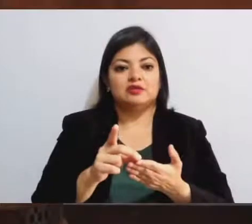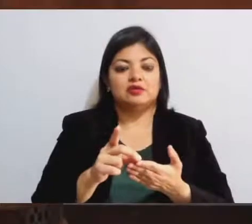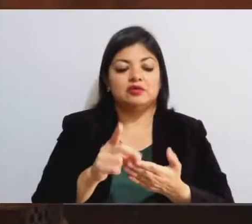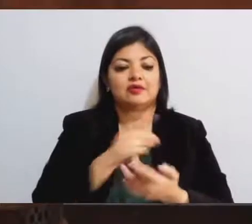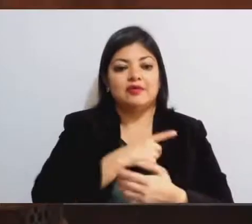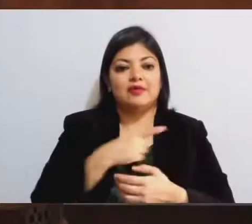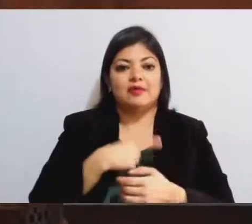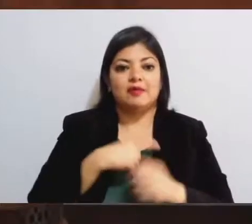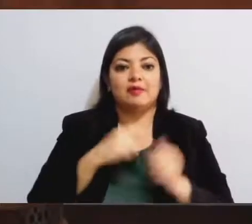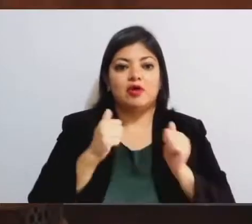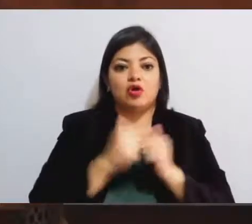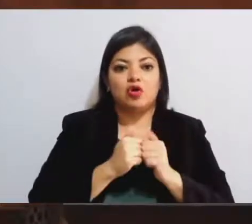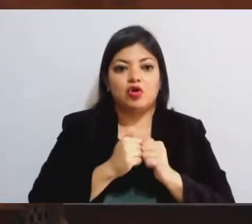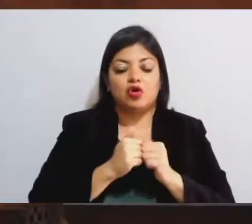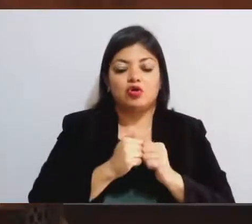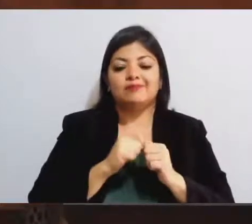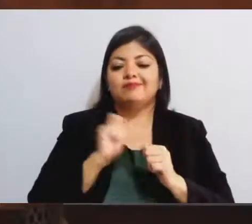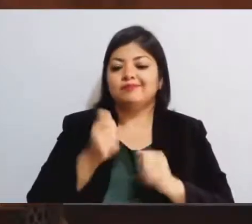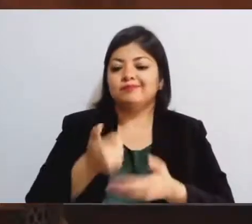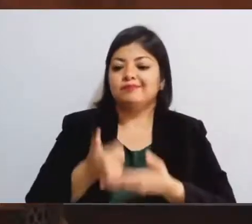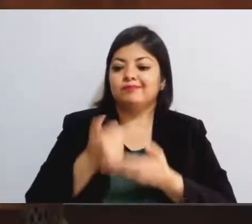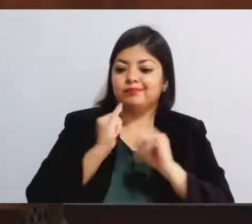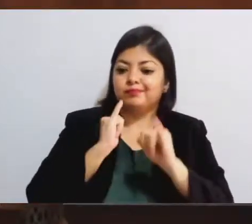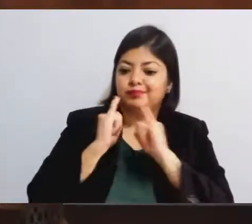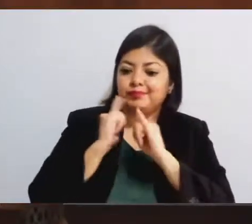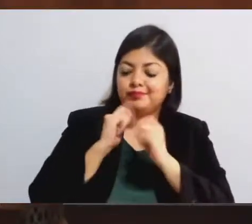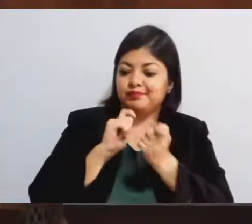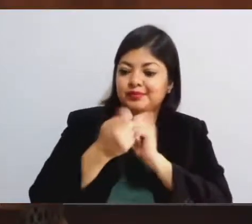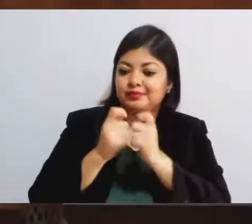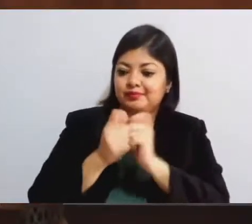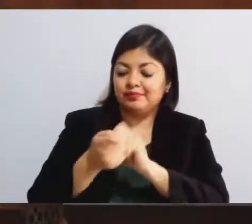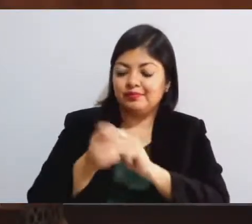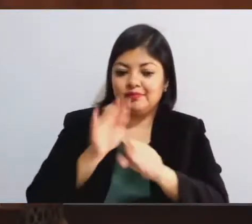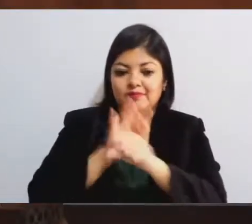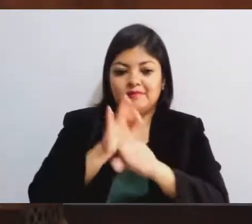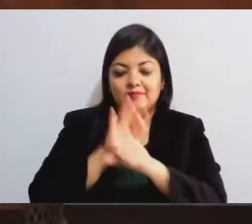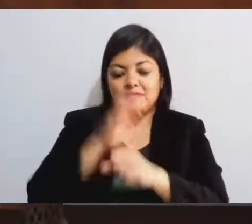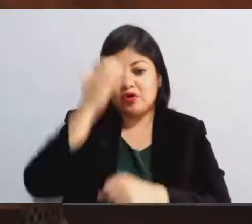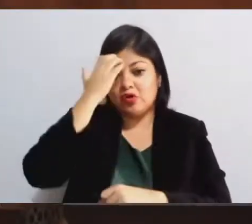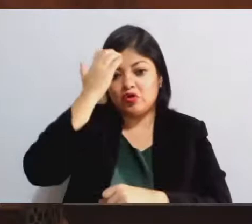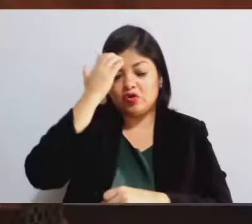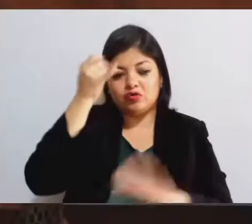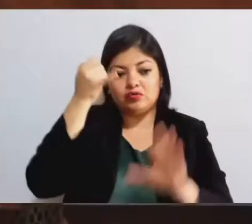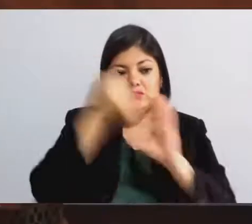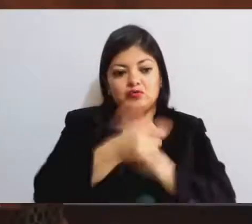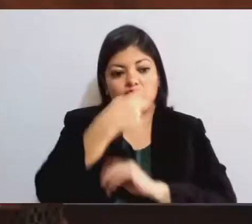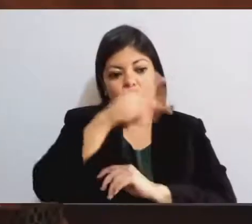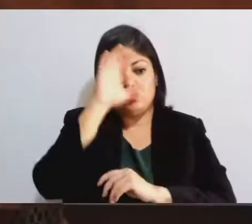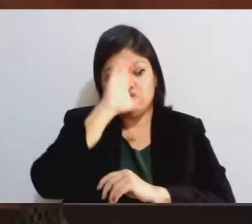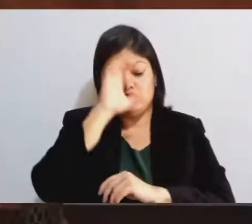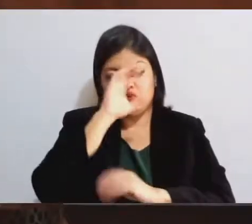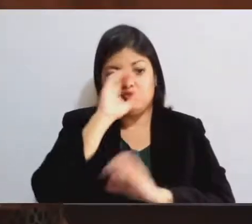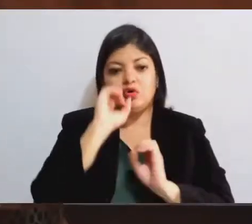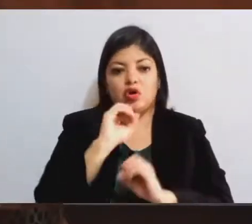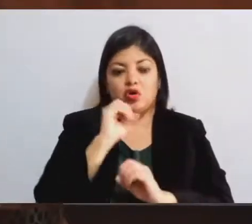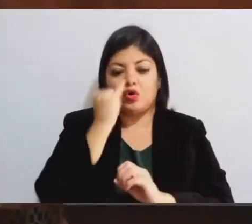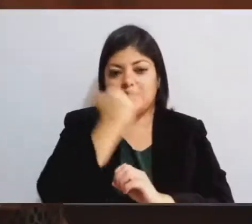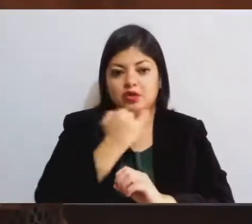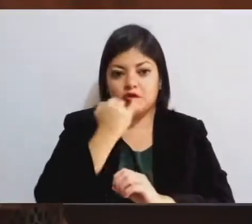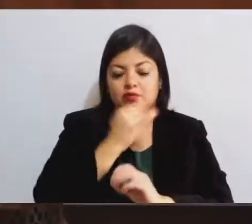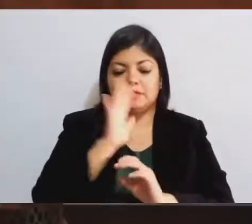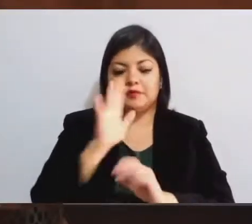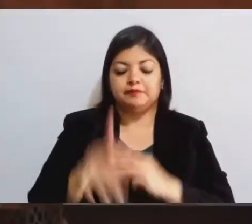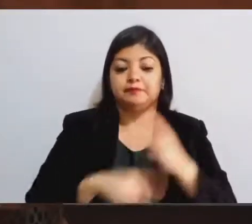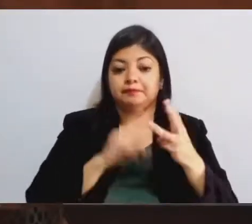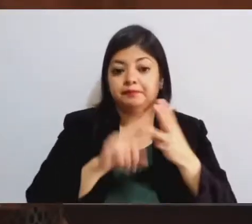intérpretes defensores que tuvieron conocimiento de su lengua o cultura. Tres, cuando